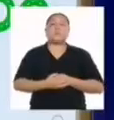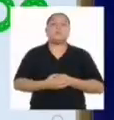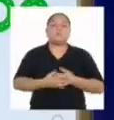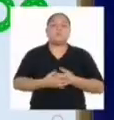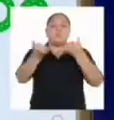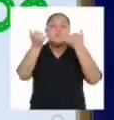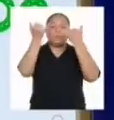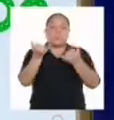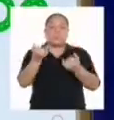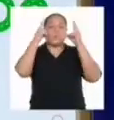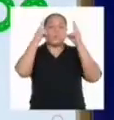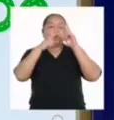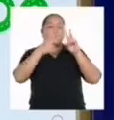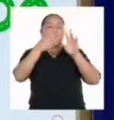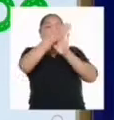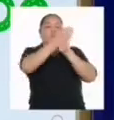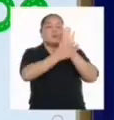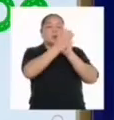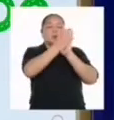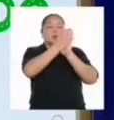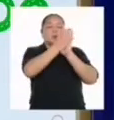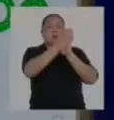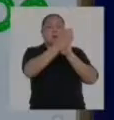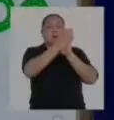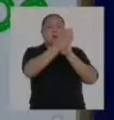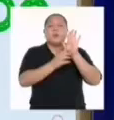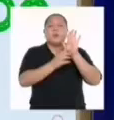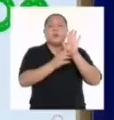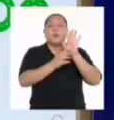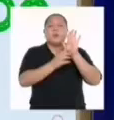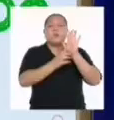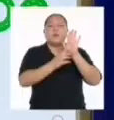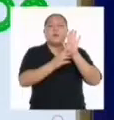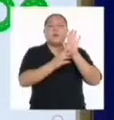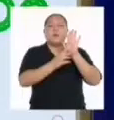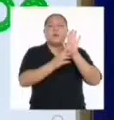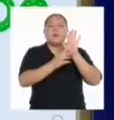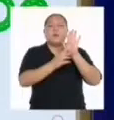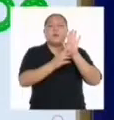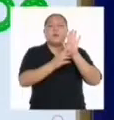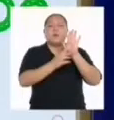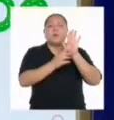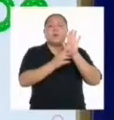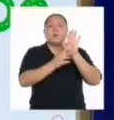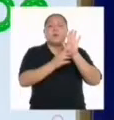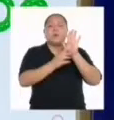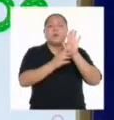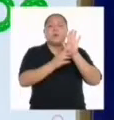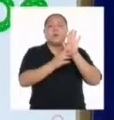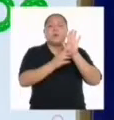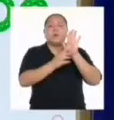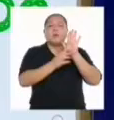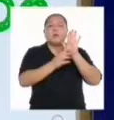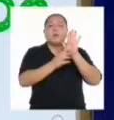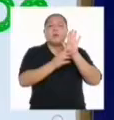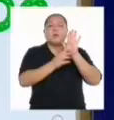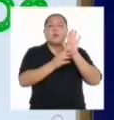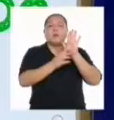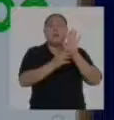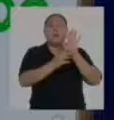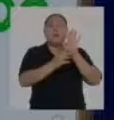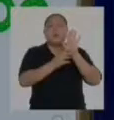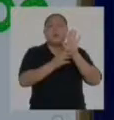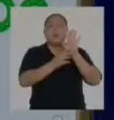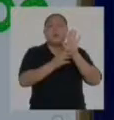Hoy revisamos nuestra tarjeta de presentación y creamos nuevos versos con rima consonante, empleando diversas